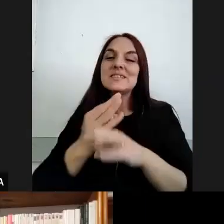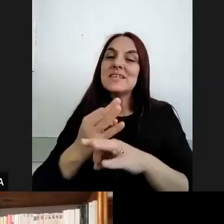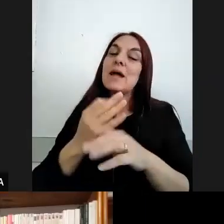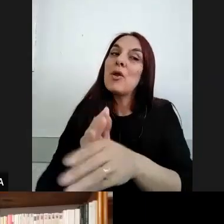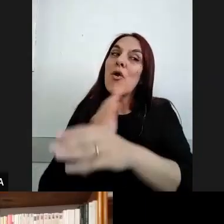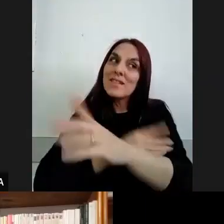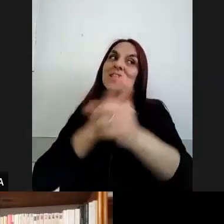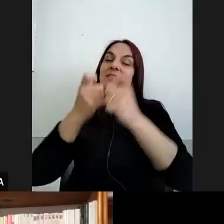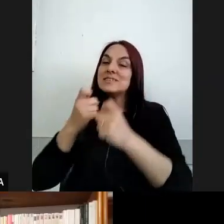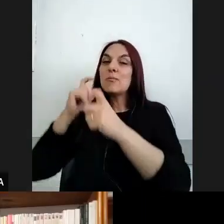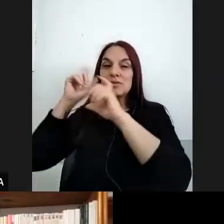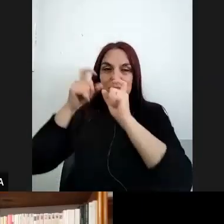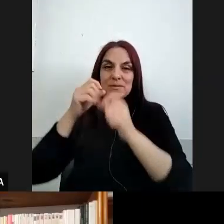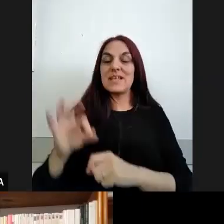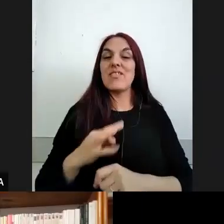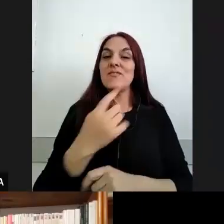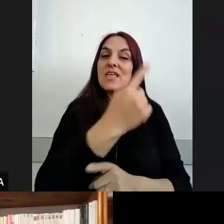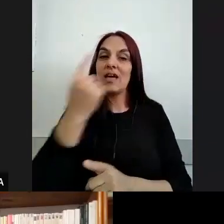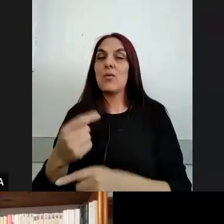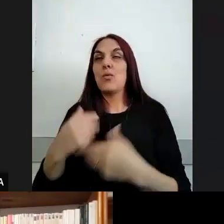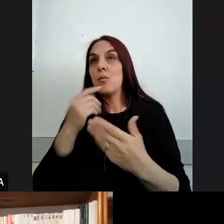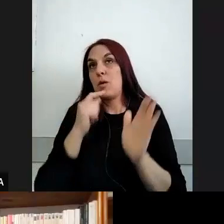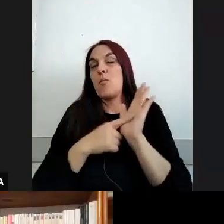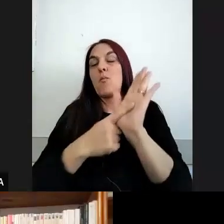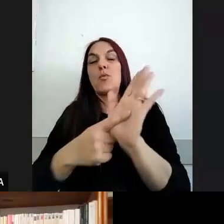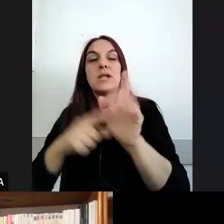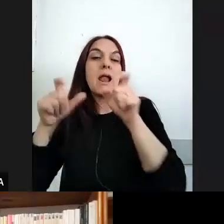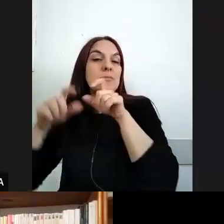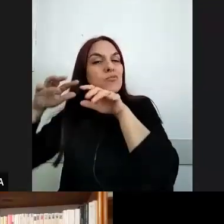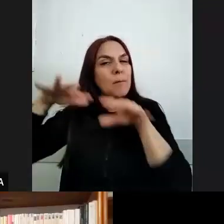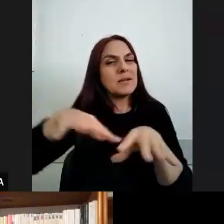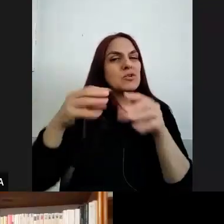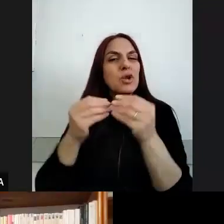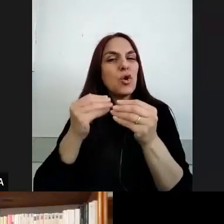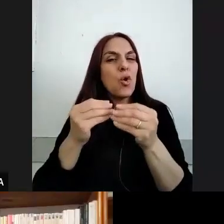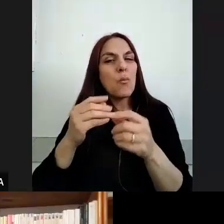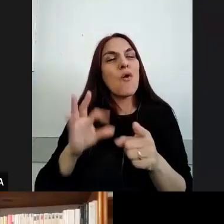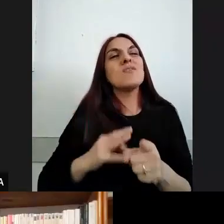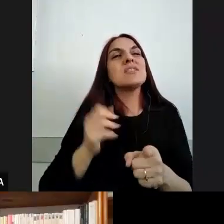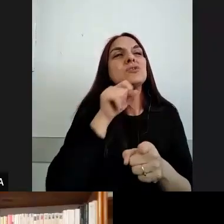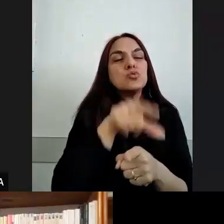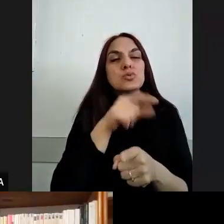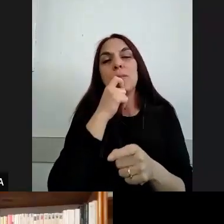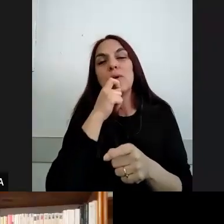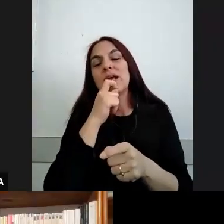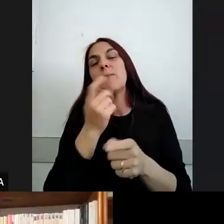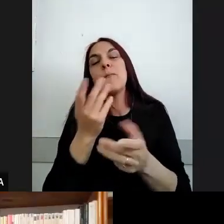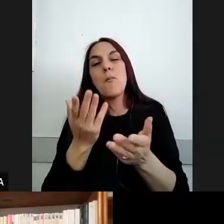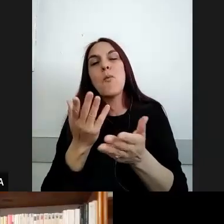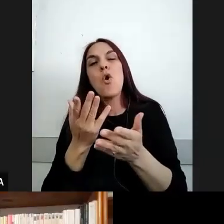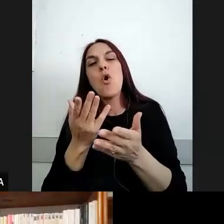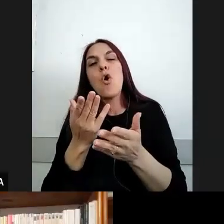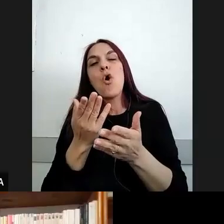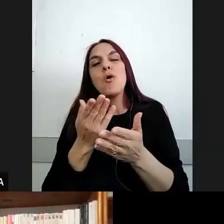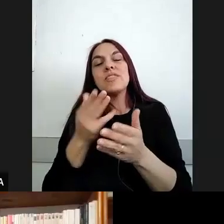¿no? mostrar las movilidades de las personas y la vida en distintos contextos como en contextos de transnacionalismo